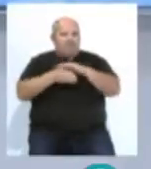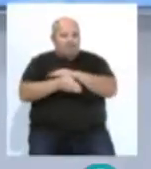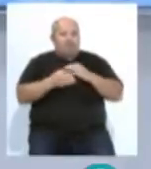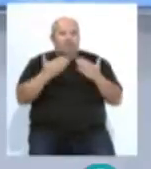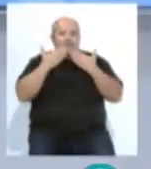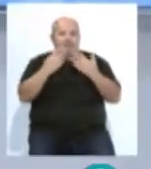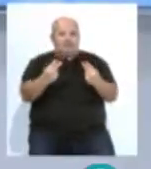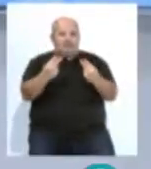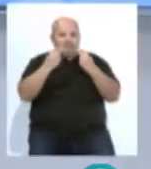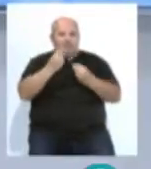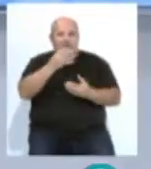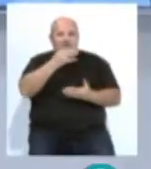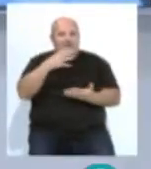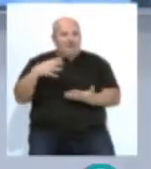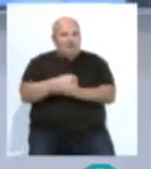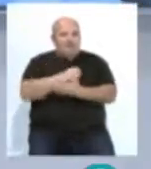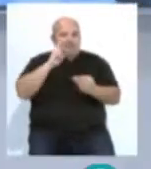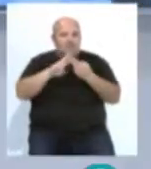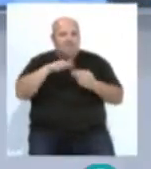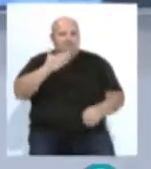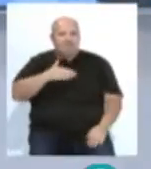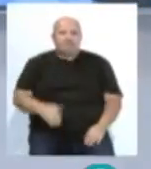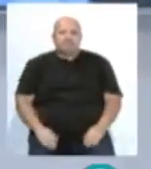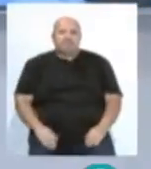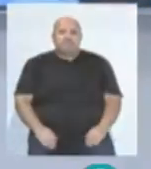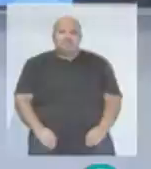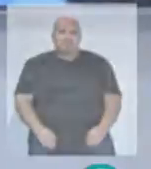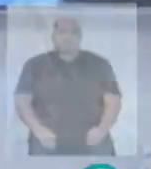de esta tarde con nuestro compañero Nacho Limón. Nos vemos mañana.